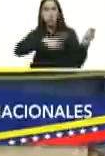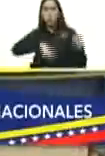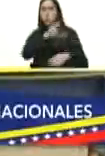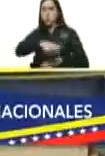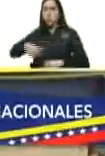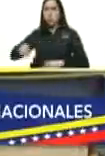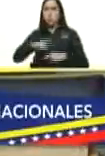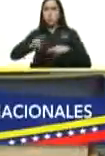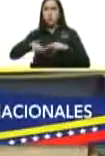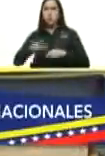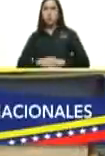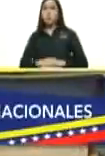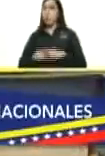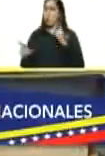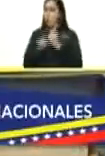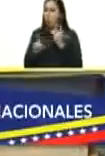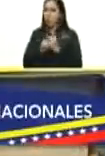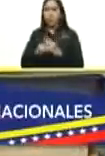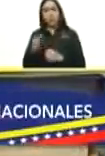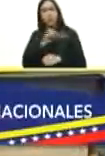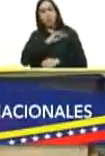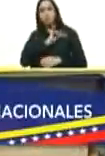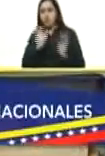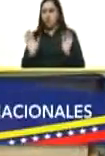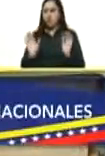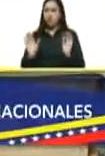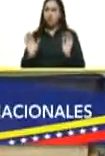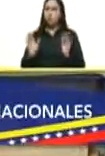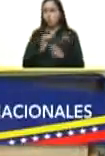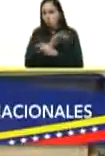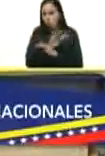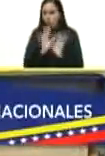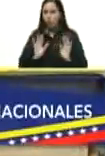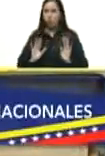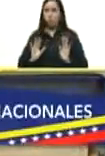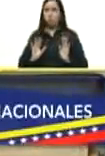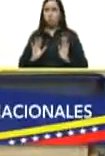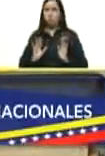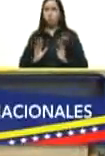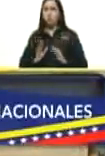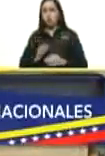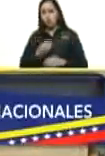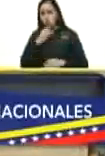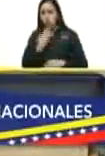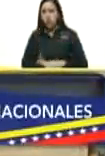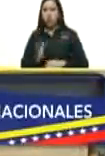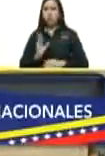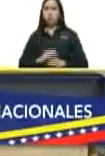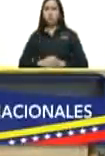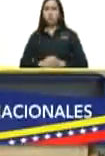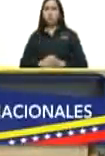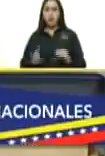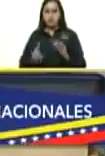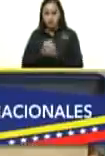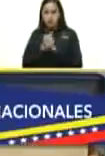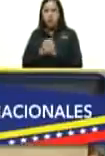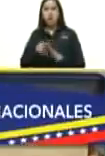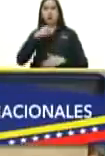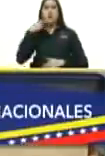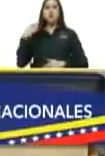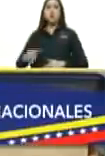una competencia entre amigos un juego amistoso Rusia